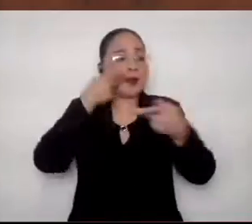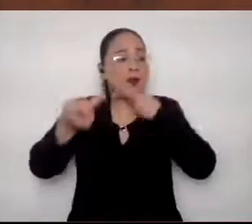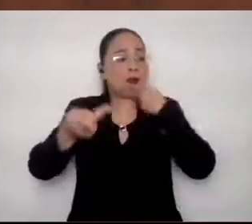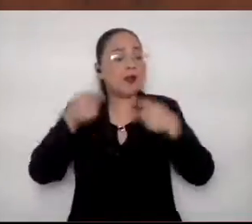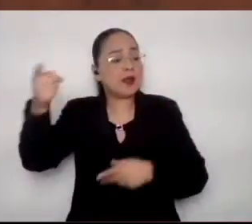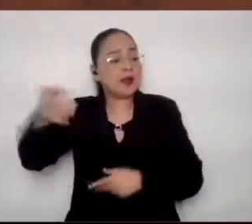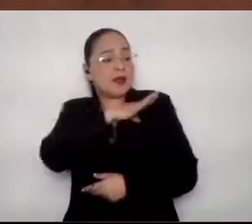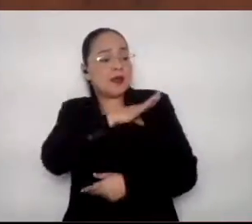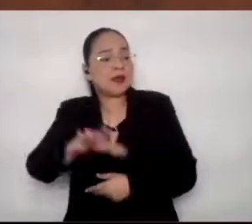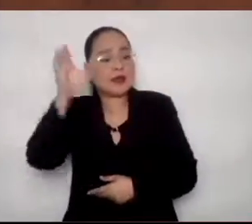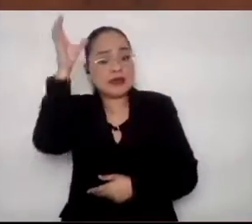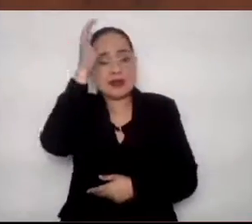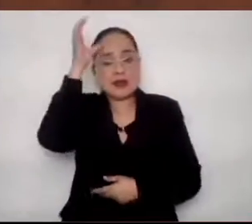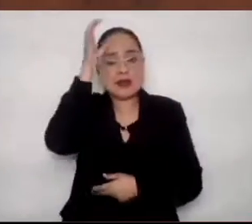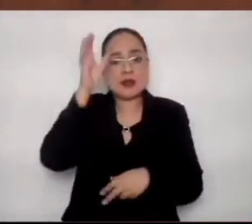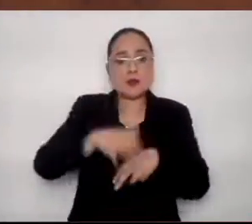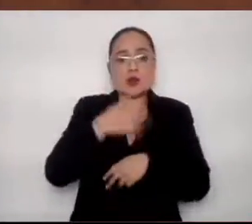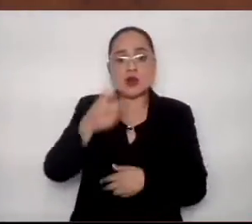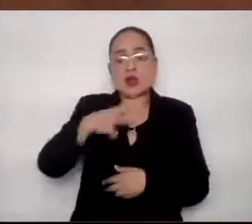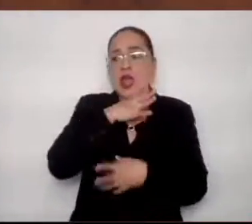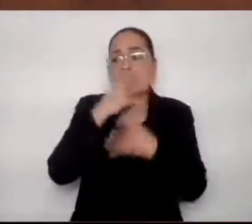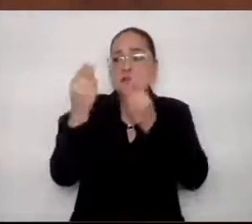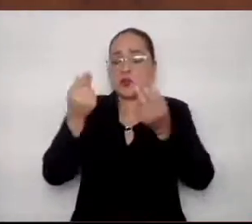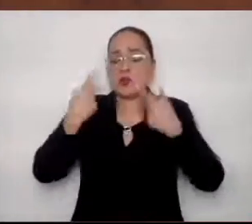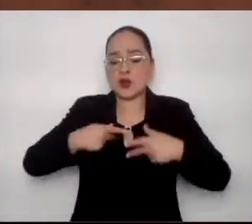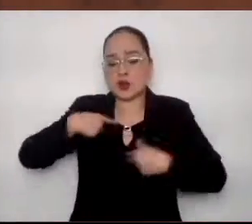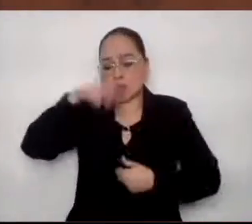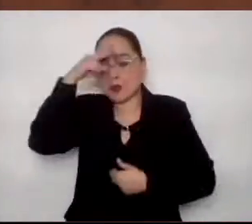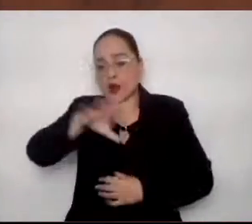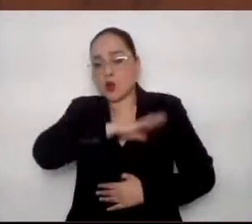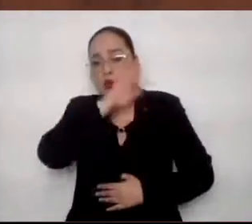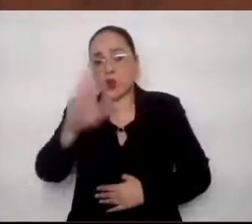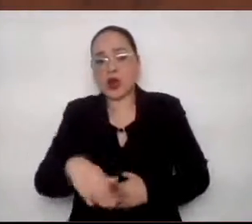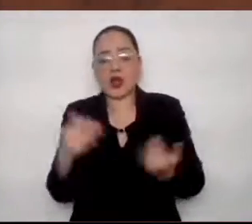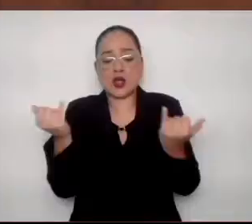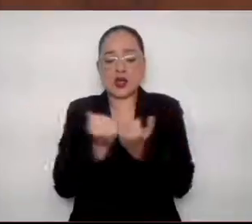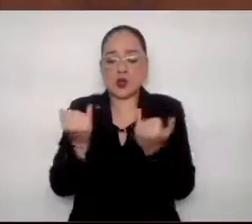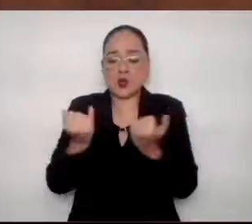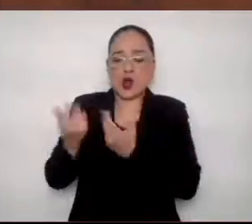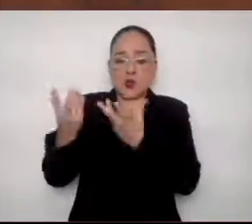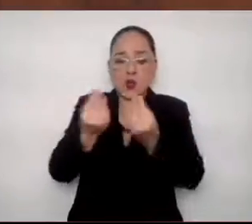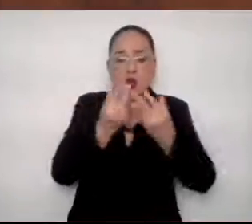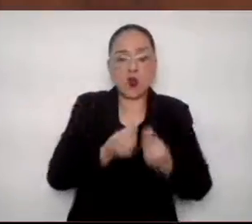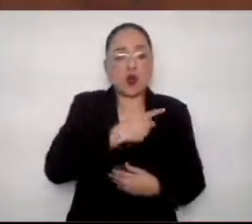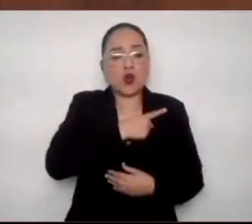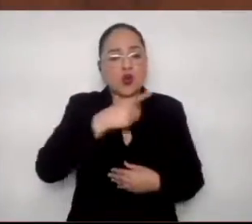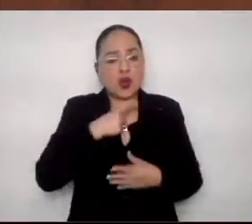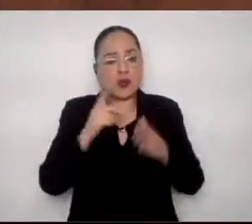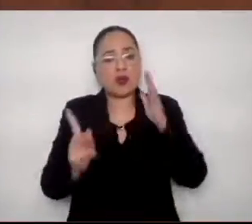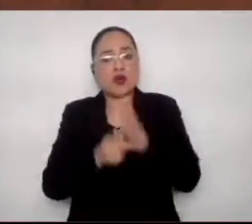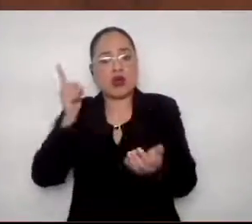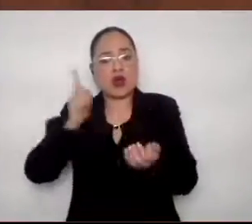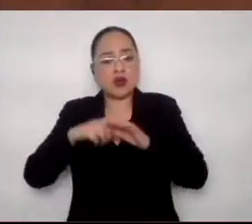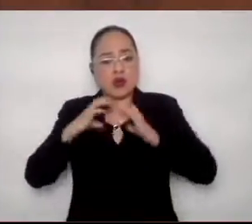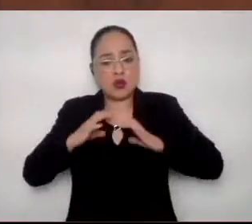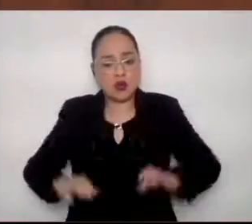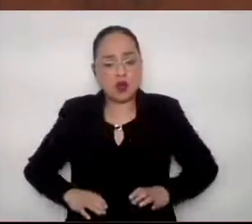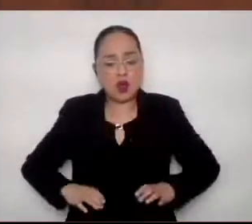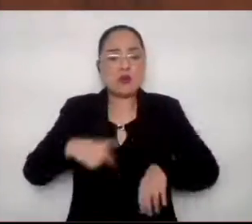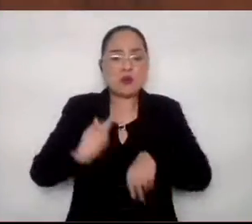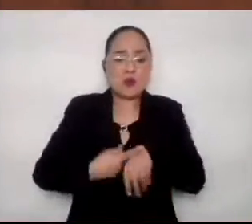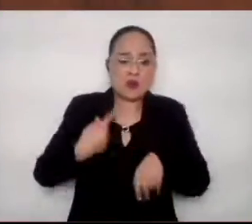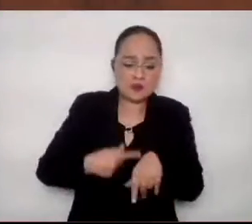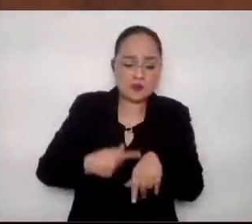cientos de miles de mexicanos a la muerte y a otros miles más tendrán que padecer consecuencias físicas de por vida y estragos